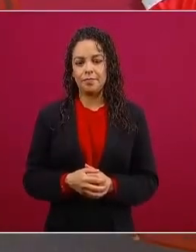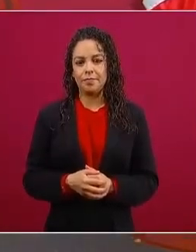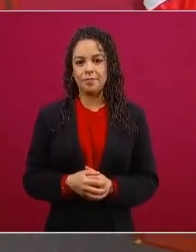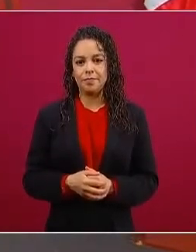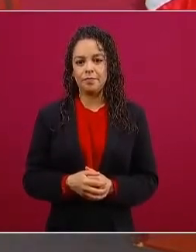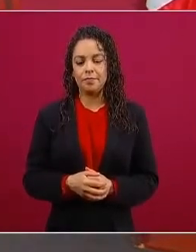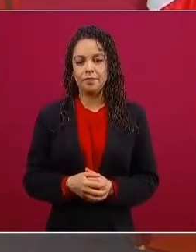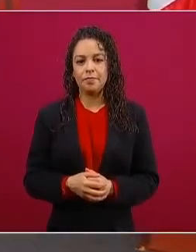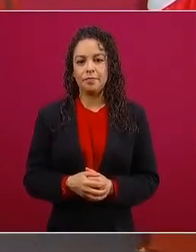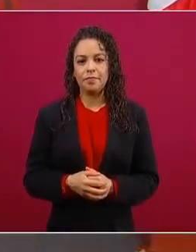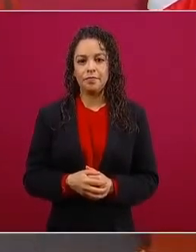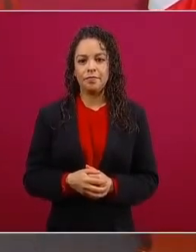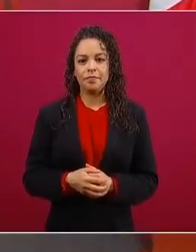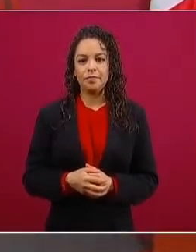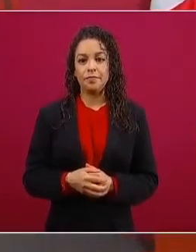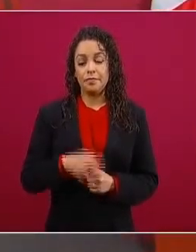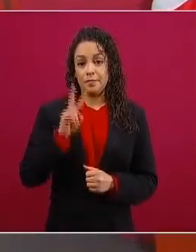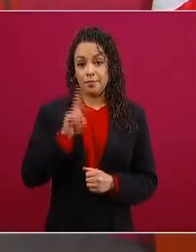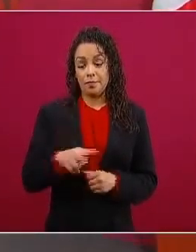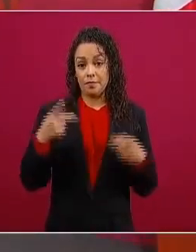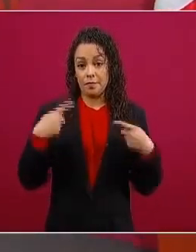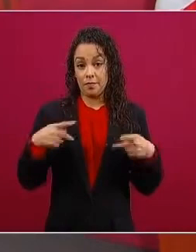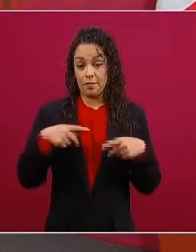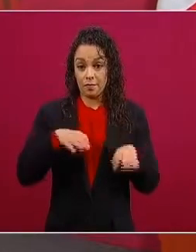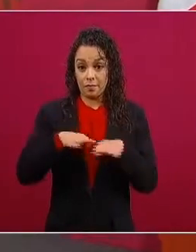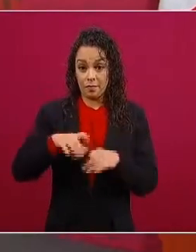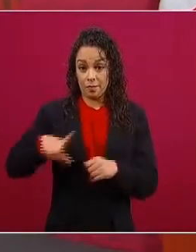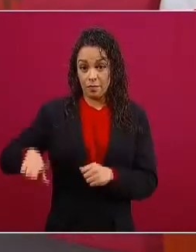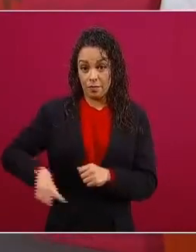a los servidores públicos del país